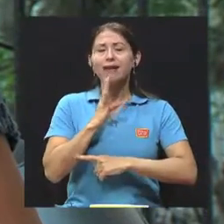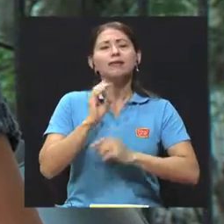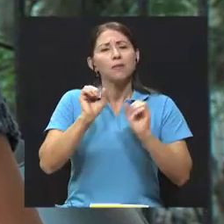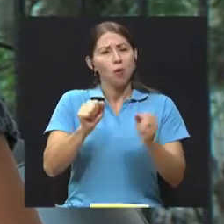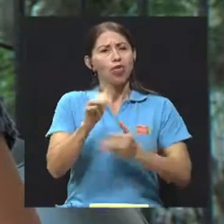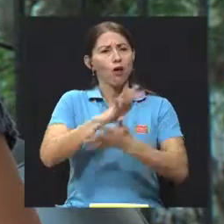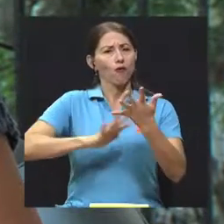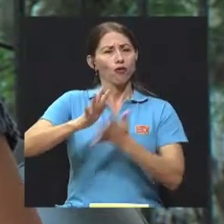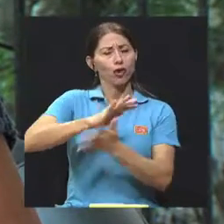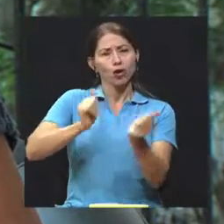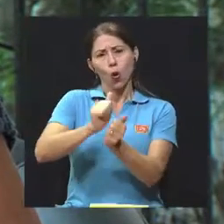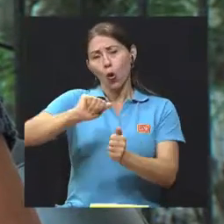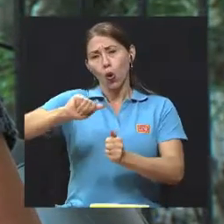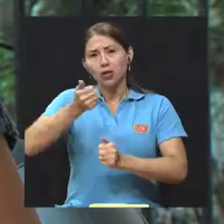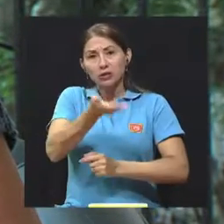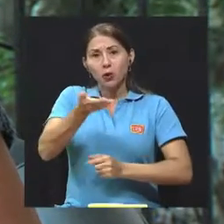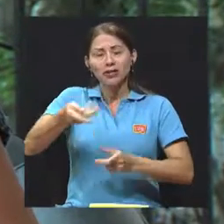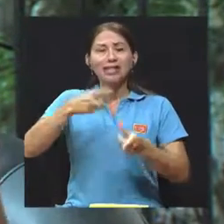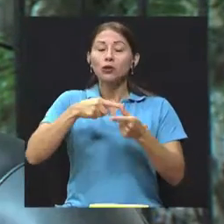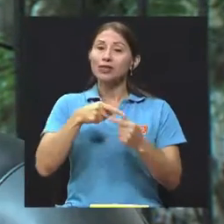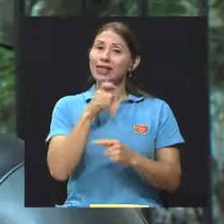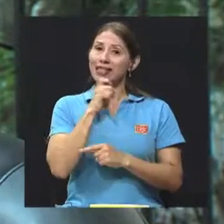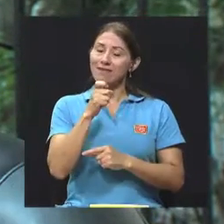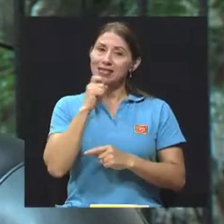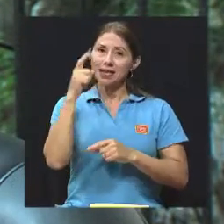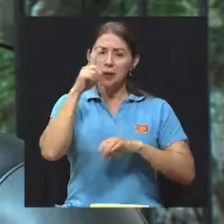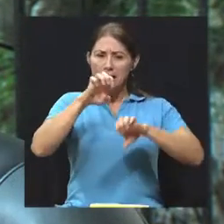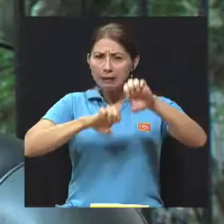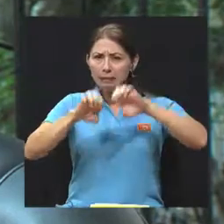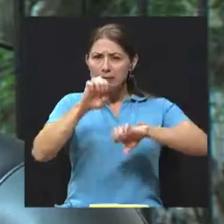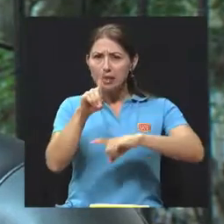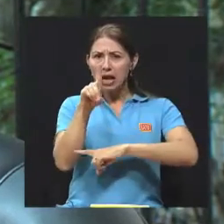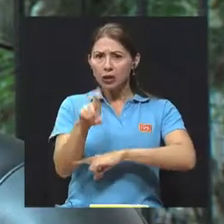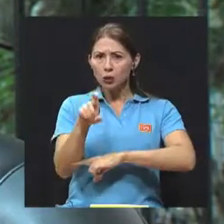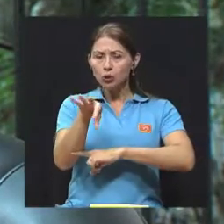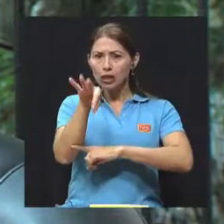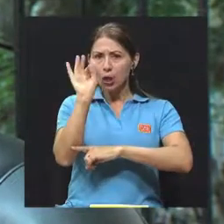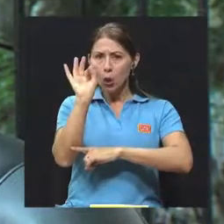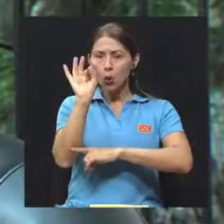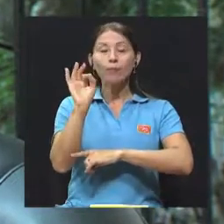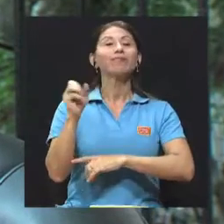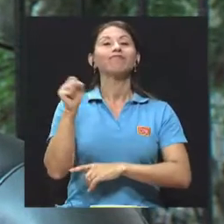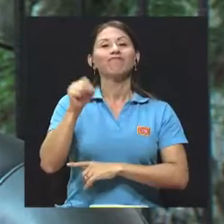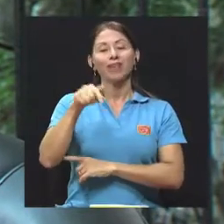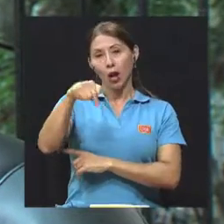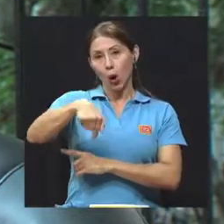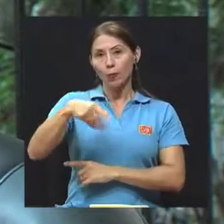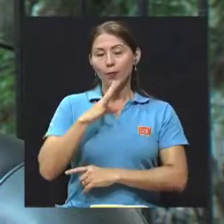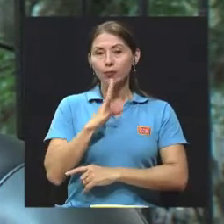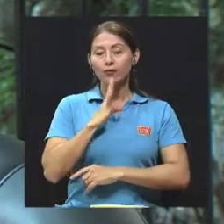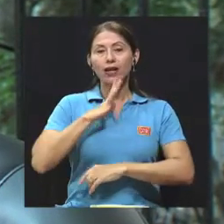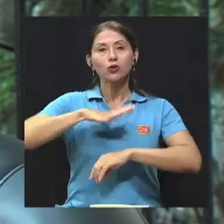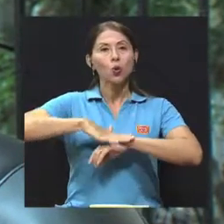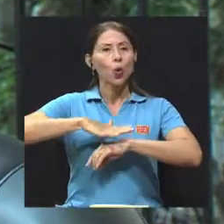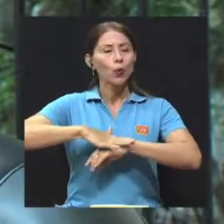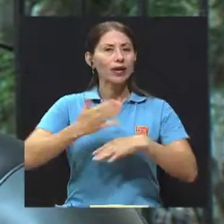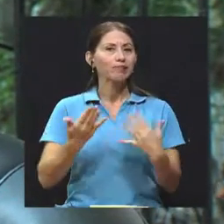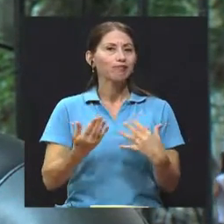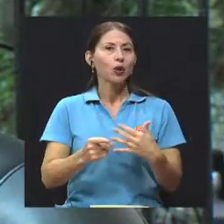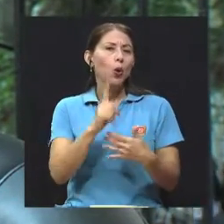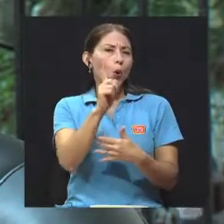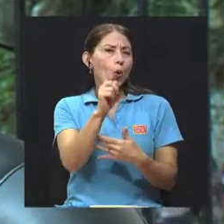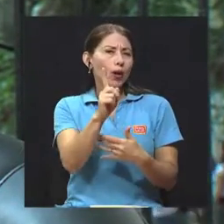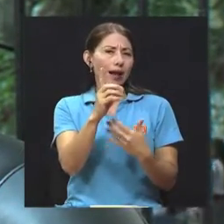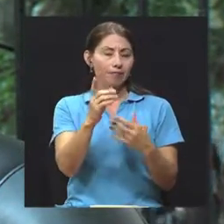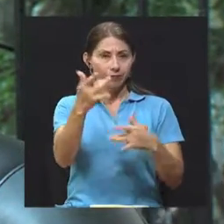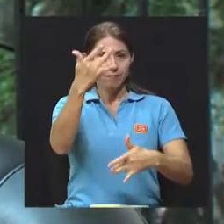eso es lo que dificulta el diagnóstico de esta enfermedad. Sí, de hecho que bueno, el día de hoy vamos a conversar sobre una de las tantas